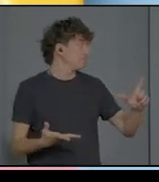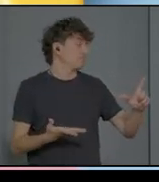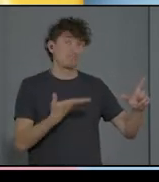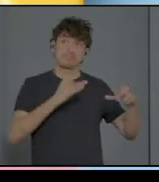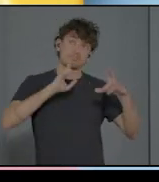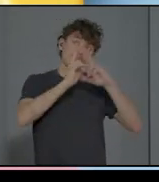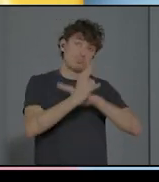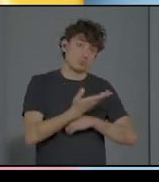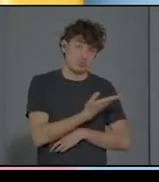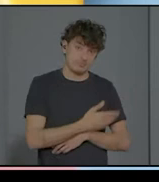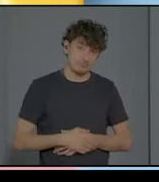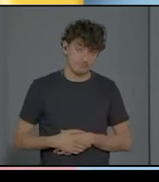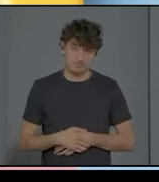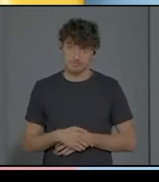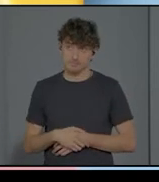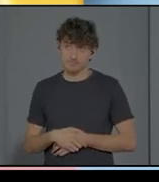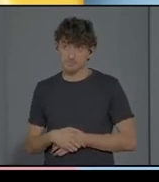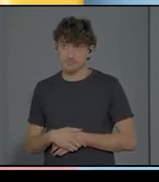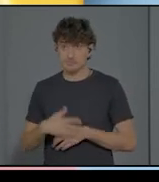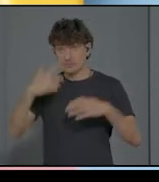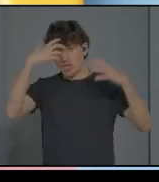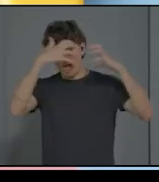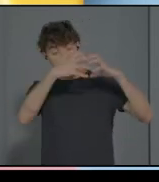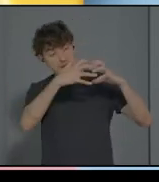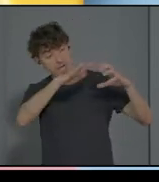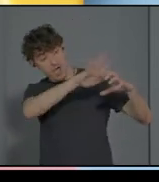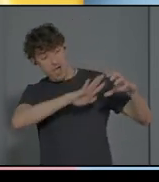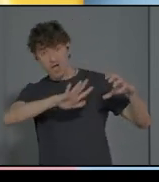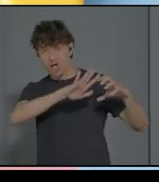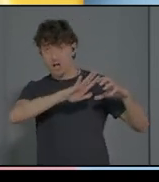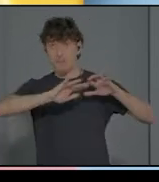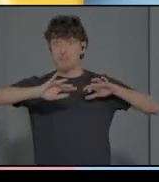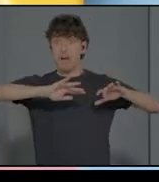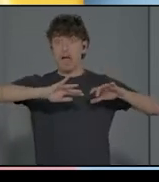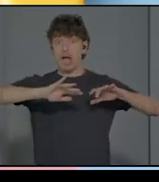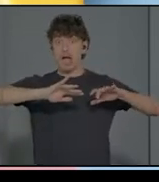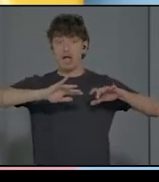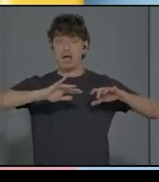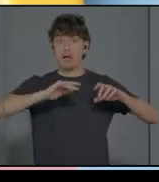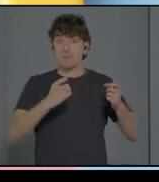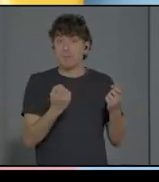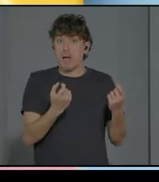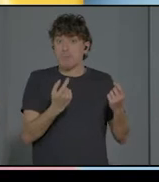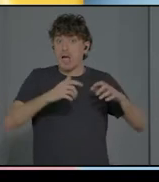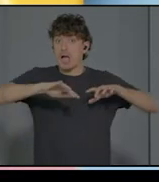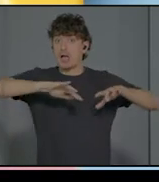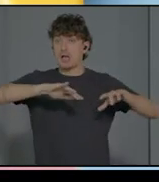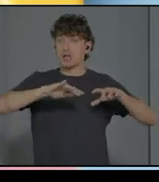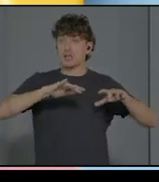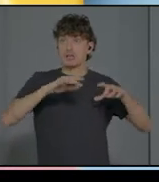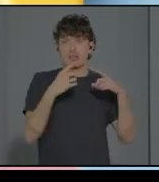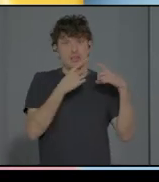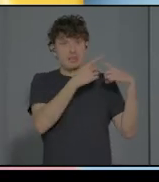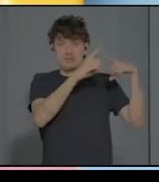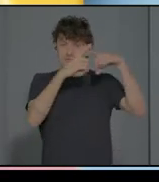las áreas que se activan con desarrollo típico y atípico son distintas. Por lo tanto, cuando los padres